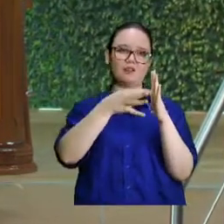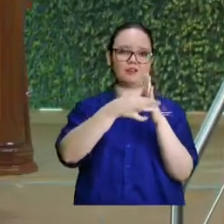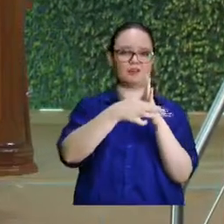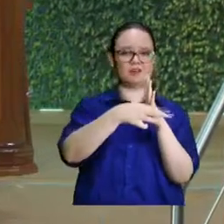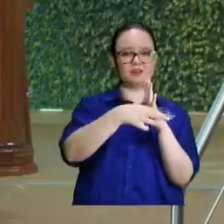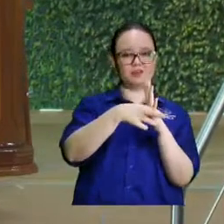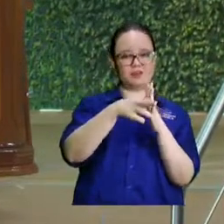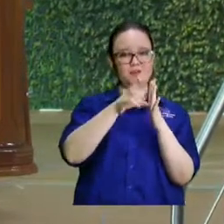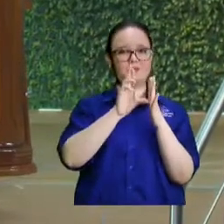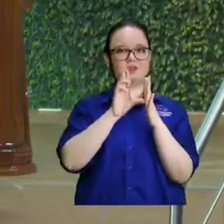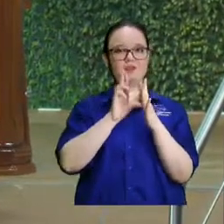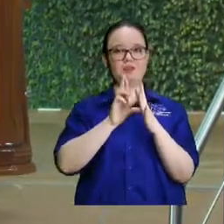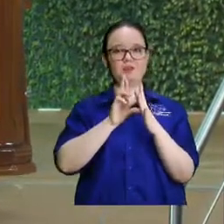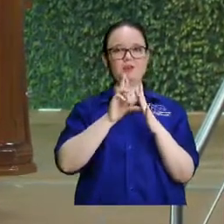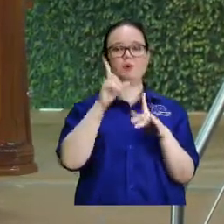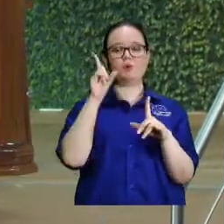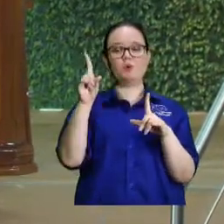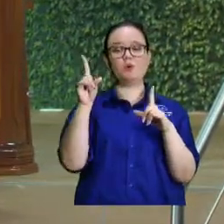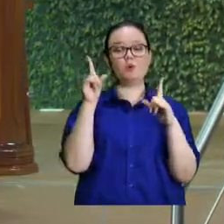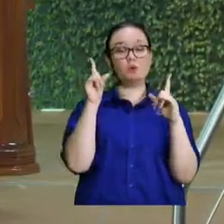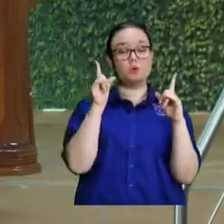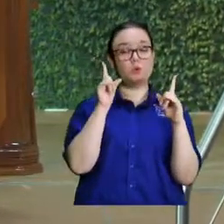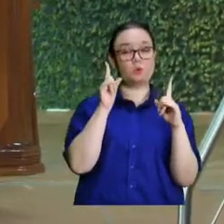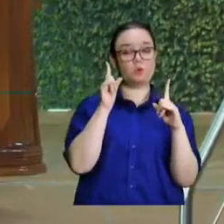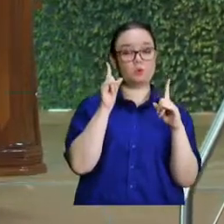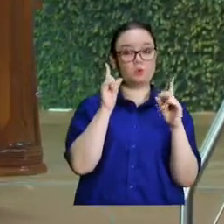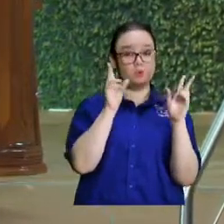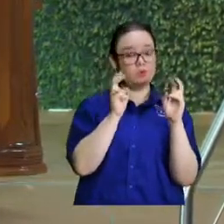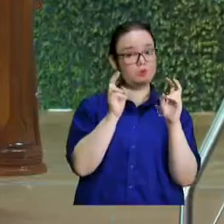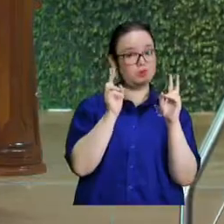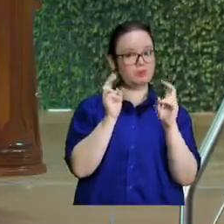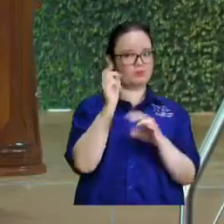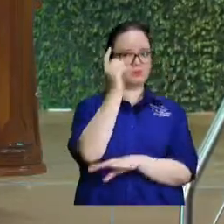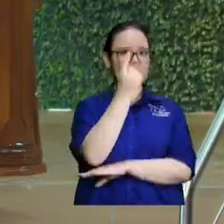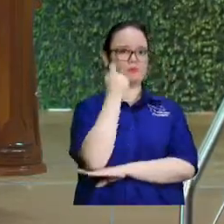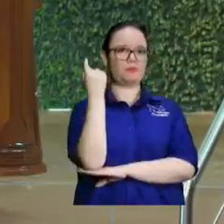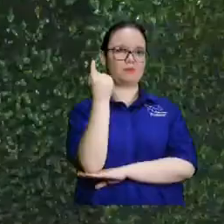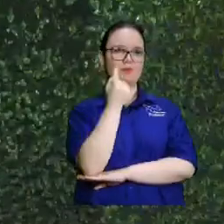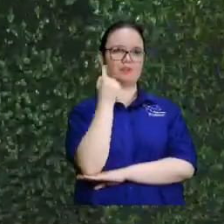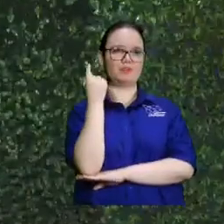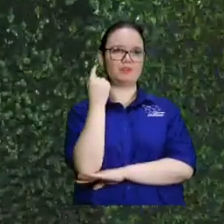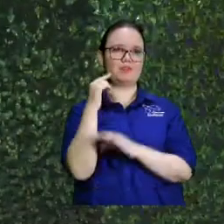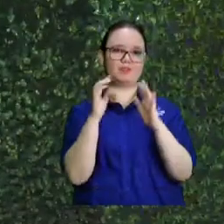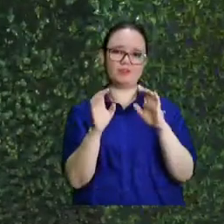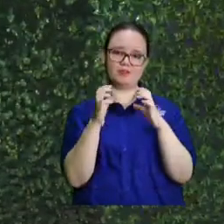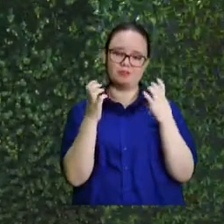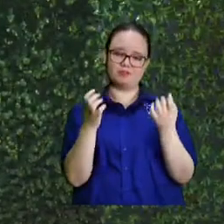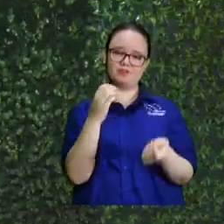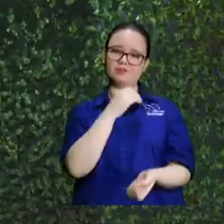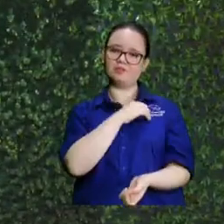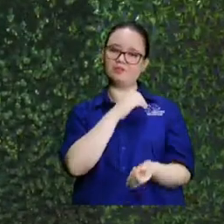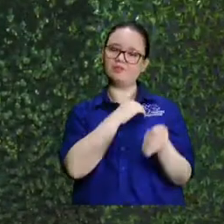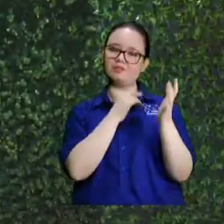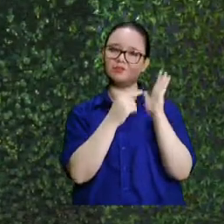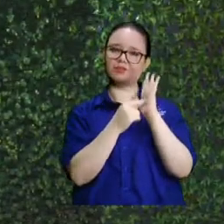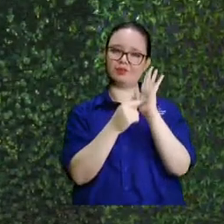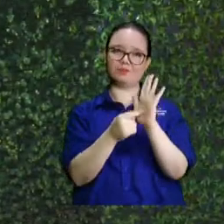Biblia que nosotros usamos. Impresionante. entonces, pero voy a sintetizarlo en tres libros